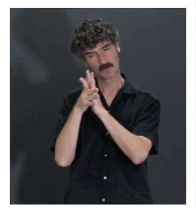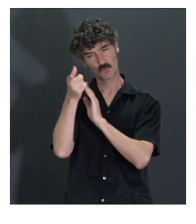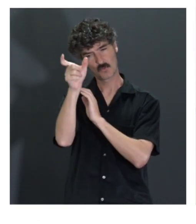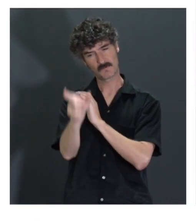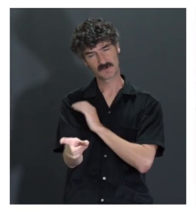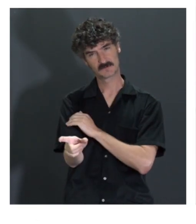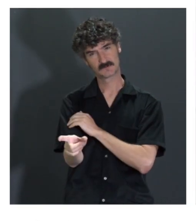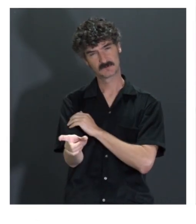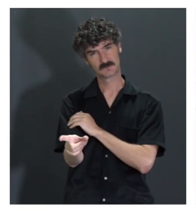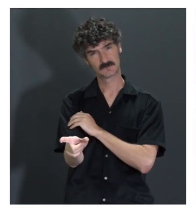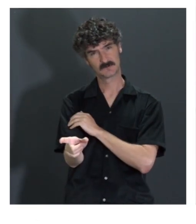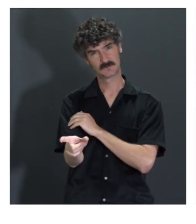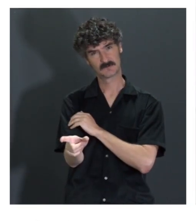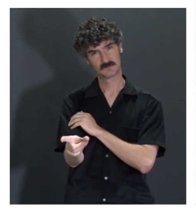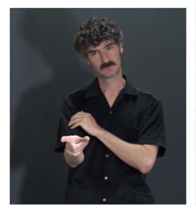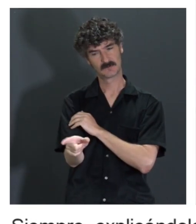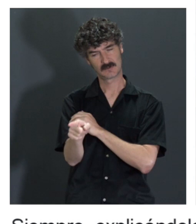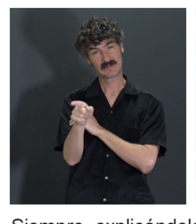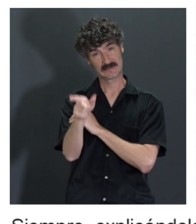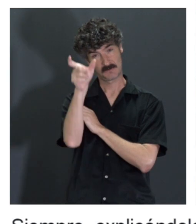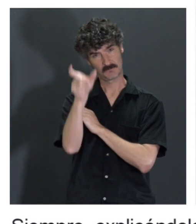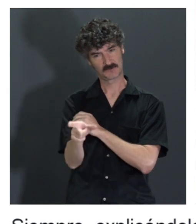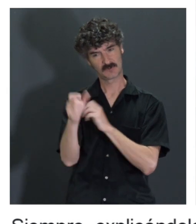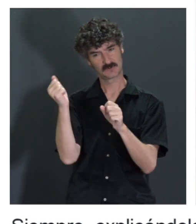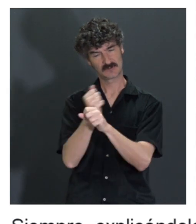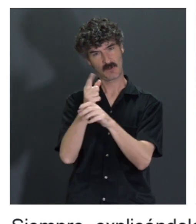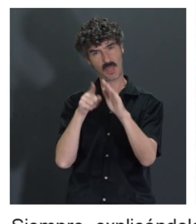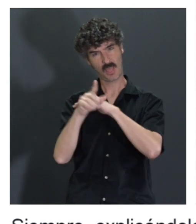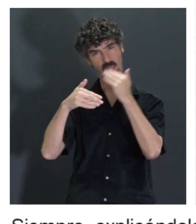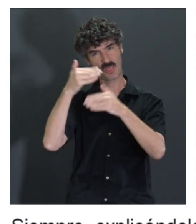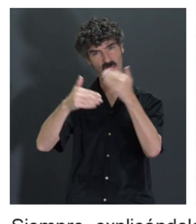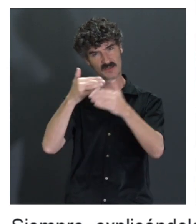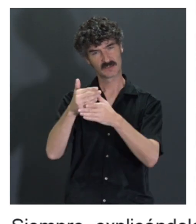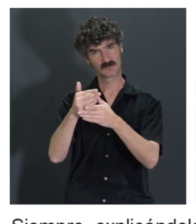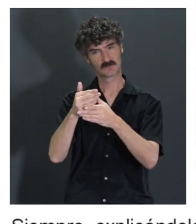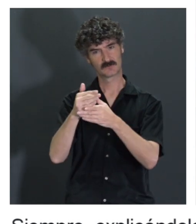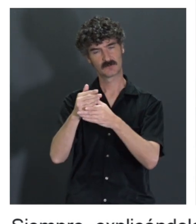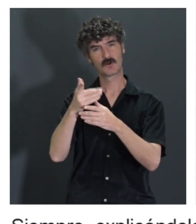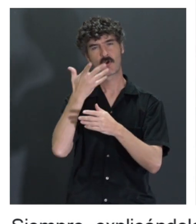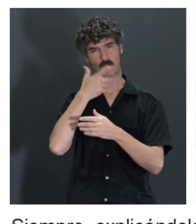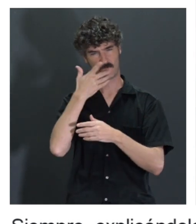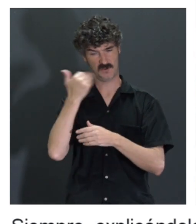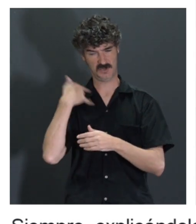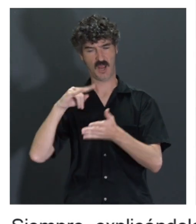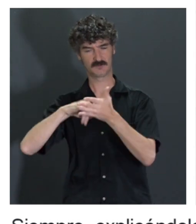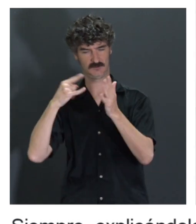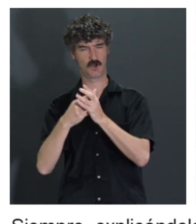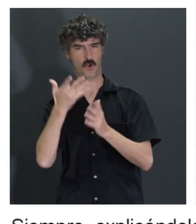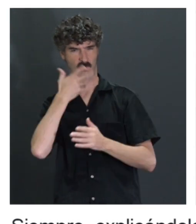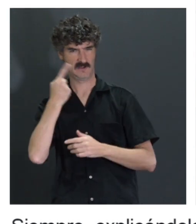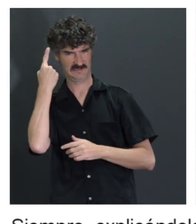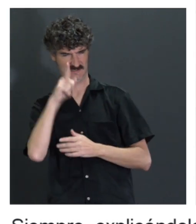persona que va a trabajar en el desarrollo. Quiero decir, es una persona con unos determinados conocimientos técnicos, ya.